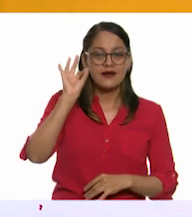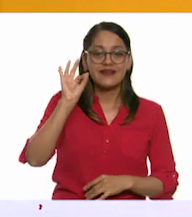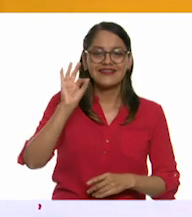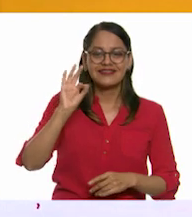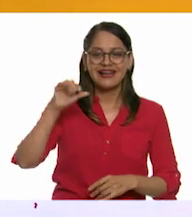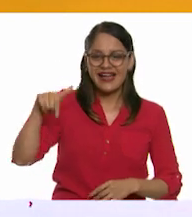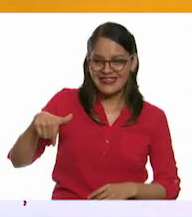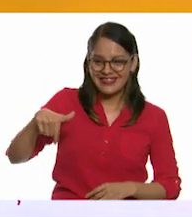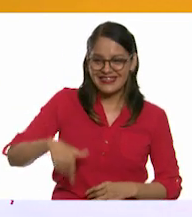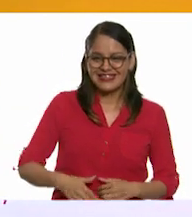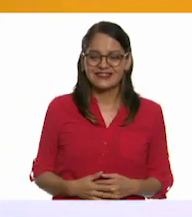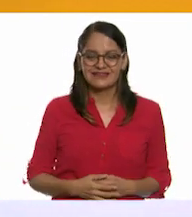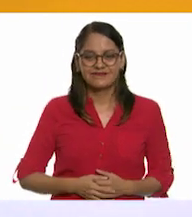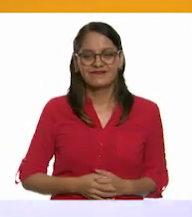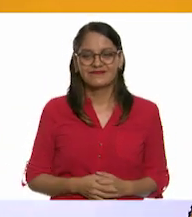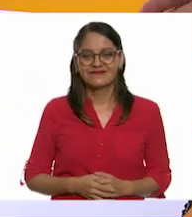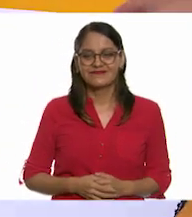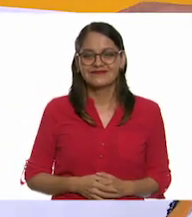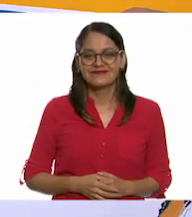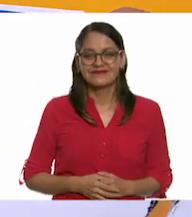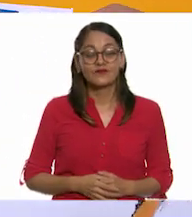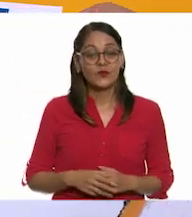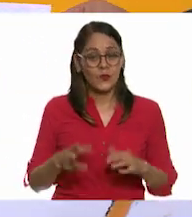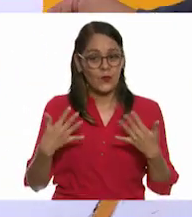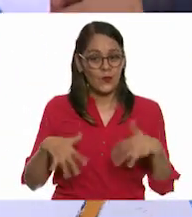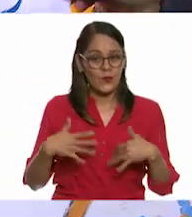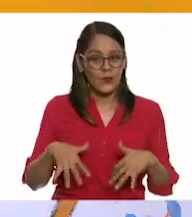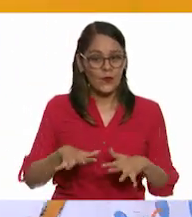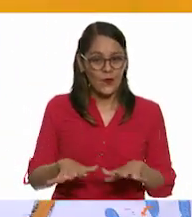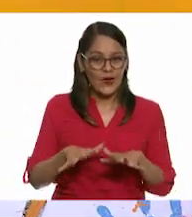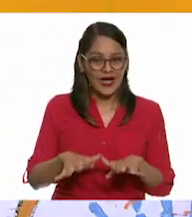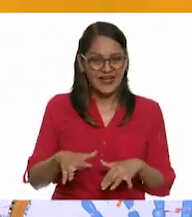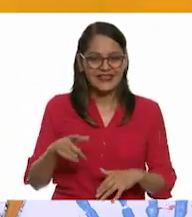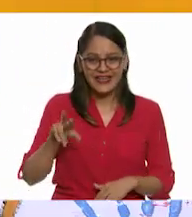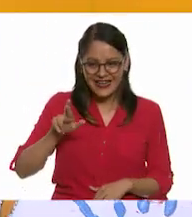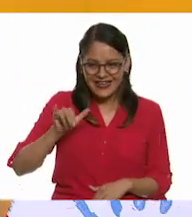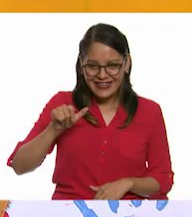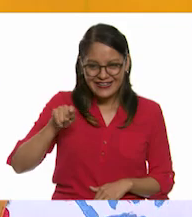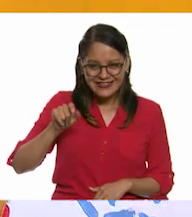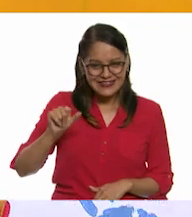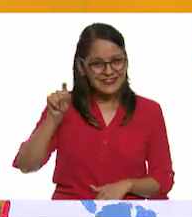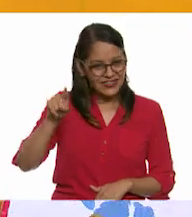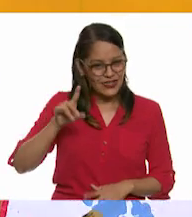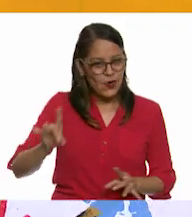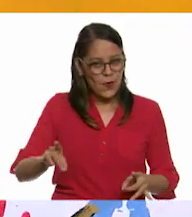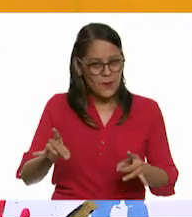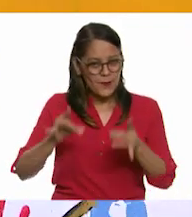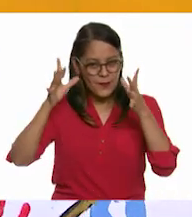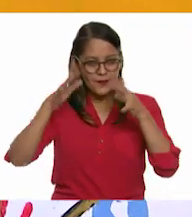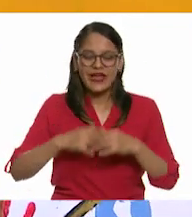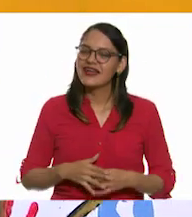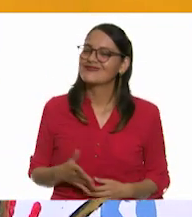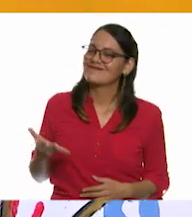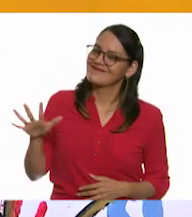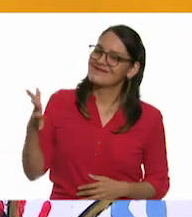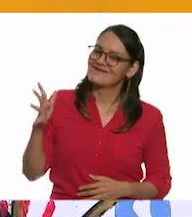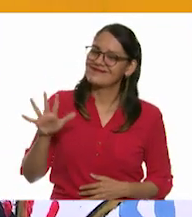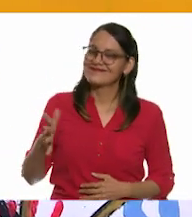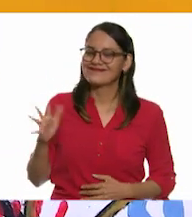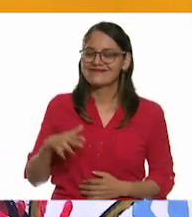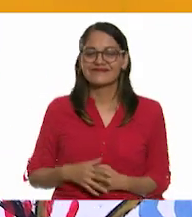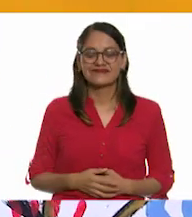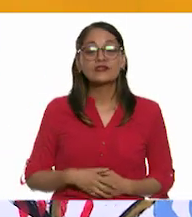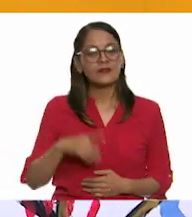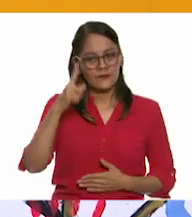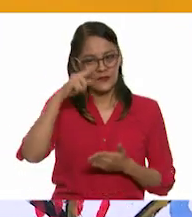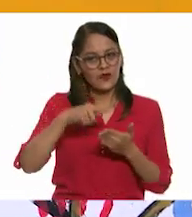¡Aquí! ¡Ah, muy bien! ¡Oh, guau! Rita, no sabía que eras maga. Más o menos, más o menos. A se me hace